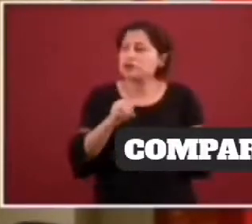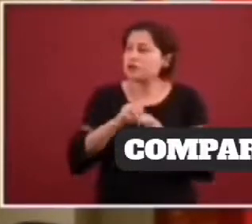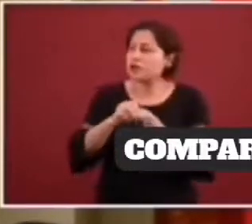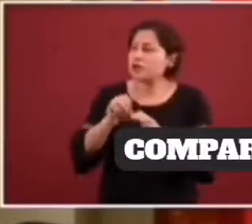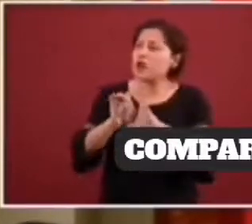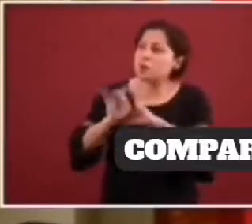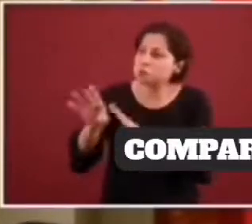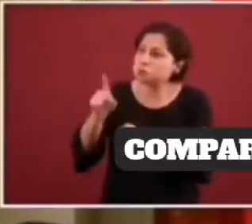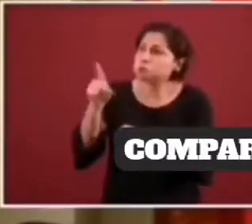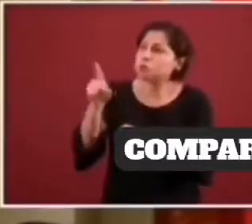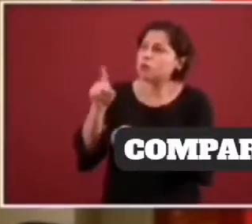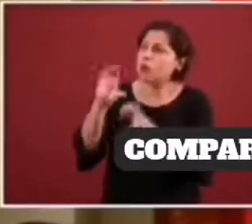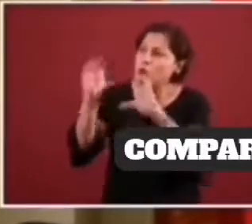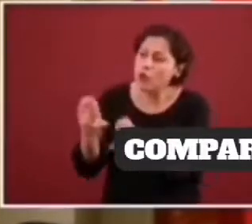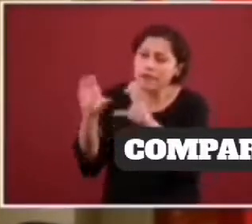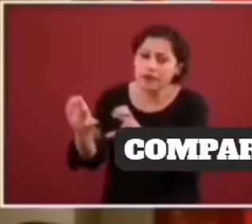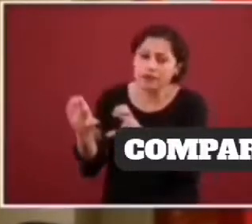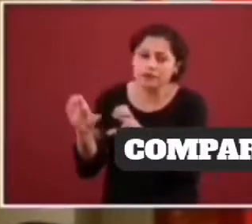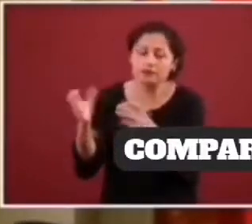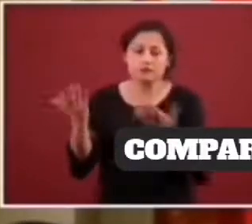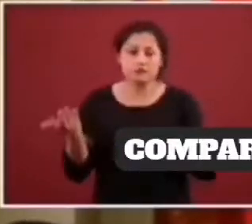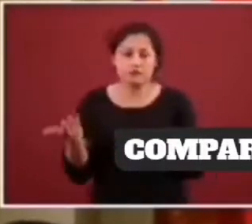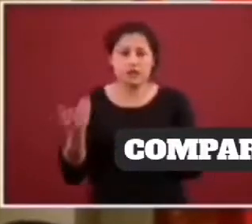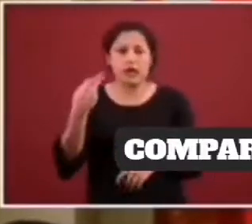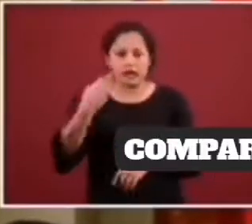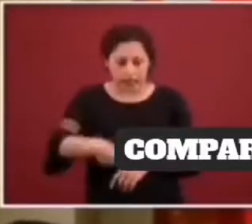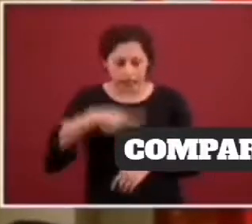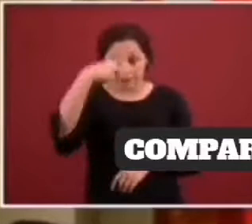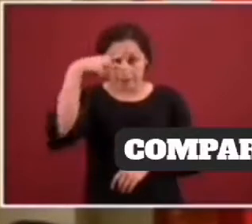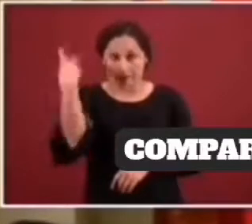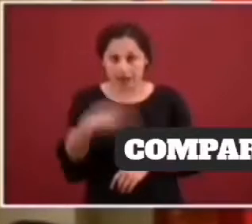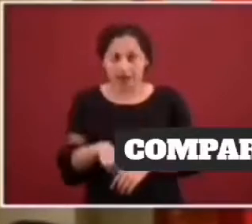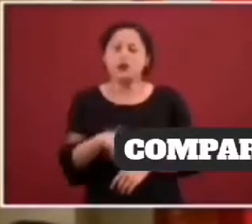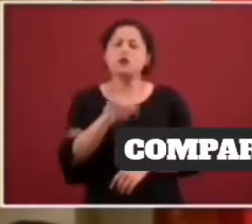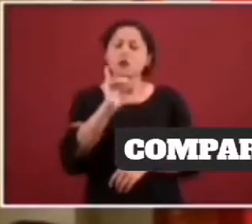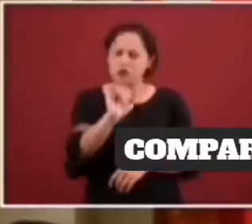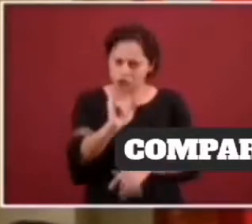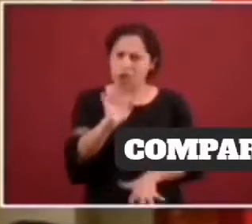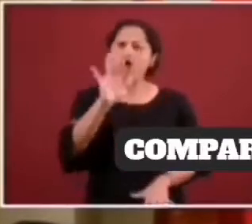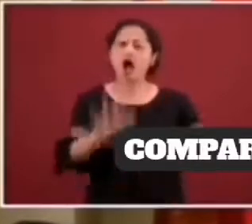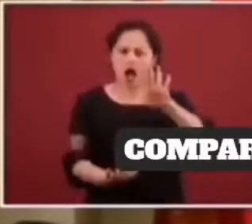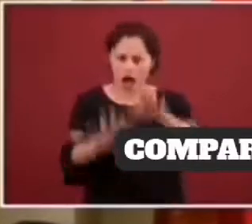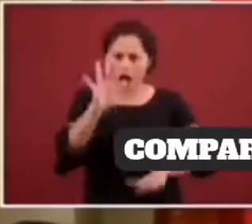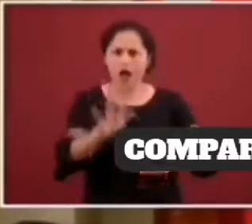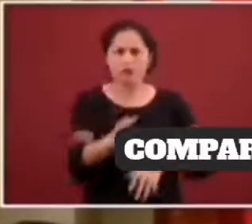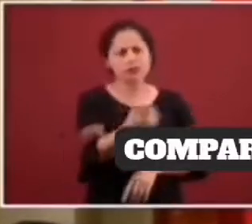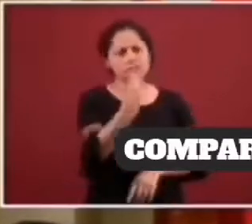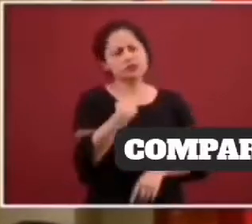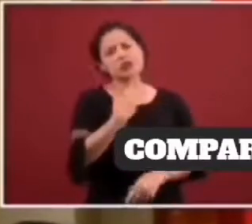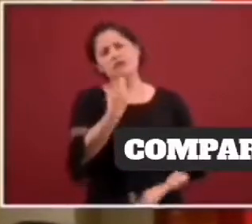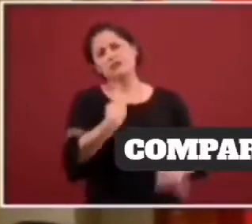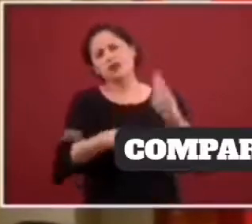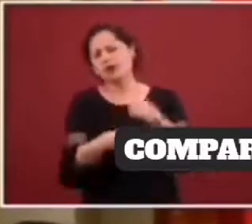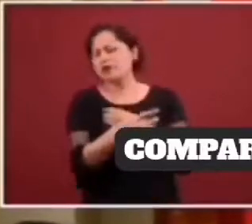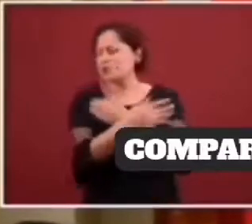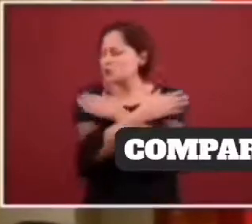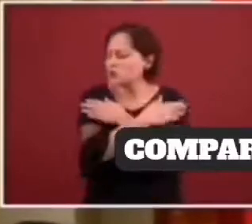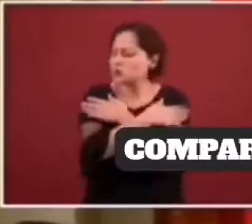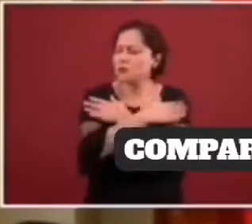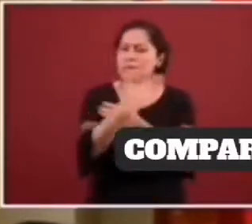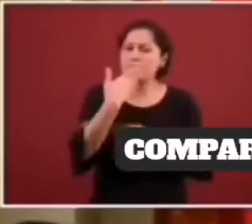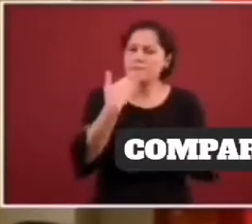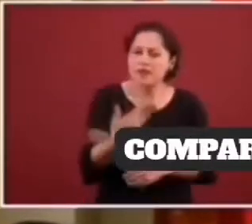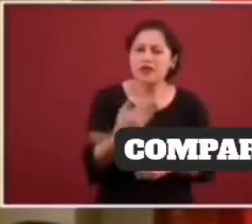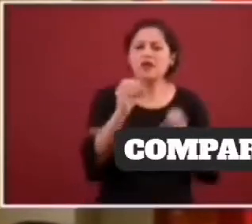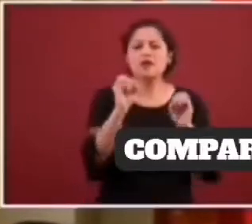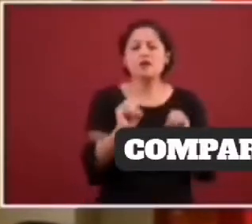En México también sucede, porque hay que decir también lo bueno, en México también recibimos palabras de apoyo, también recibimos